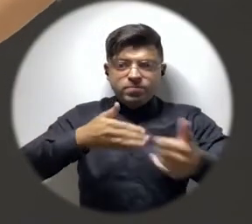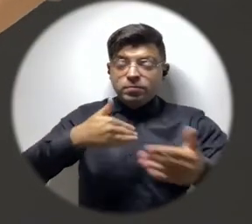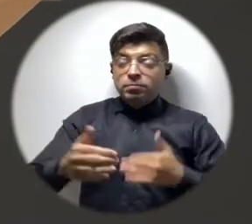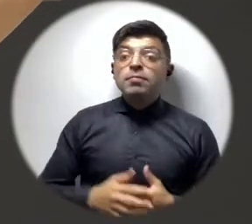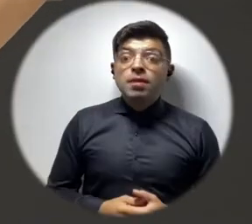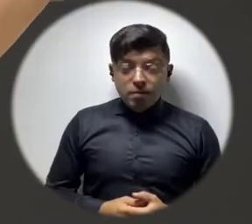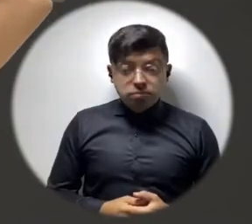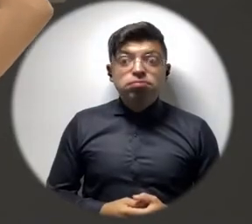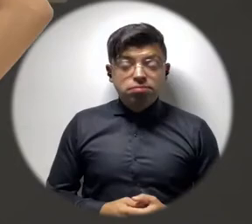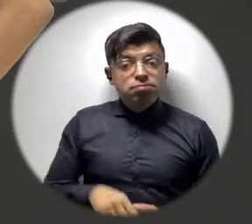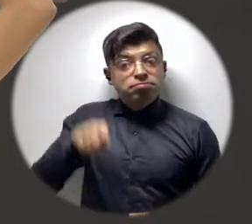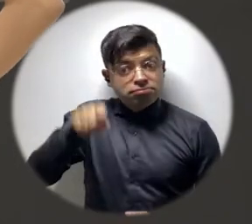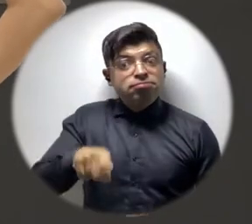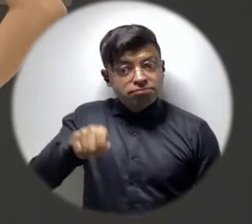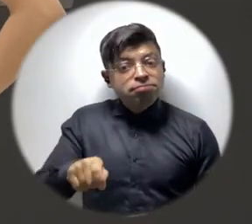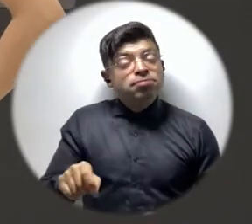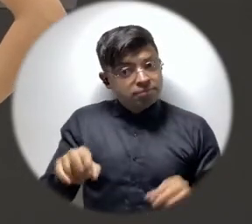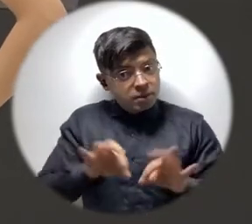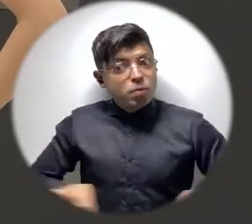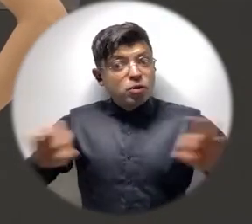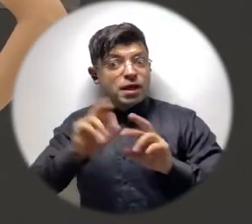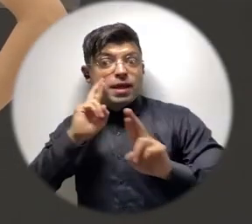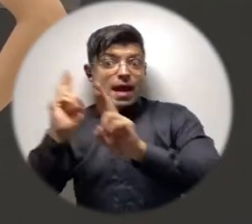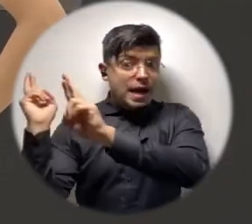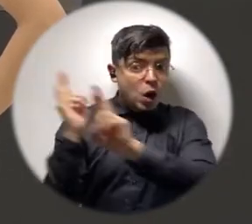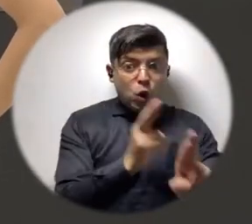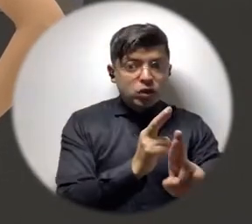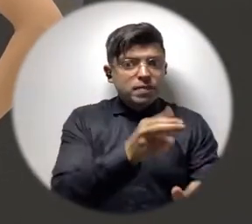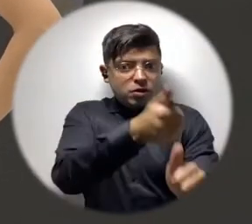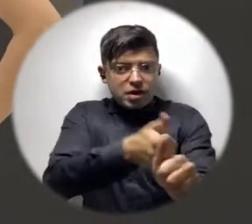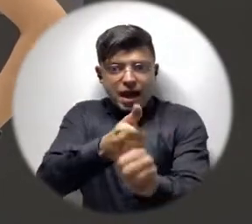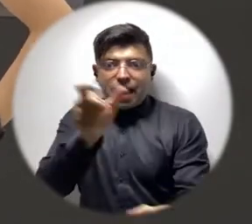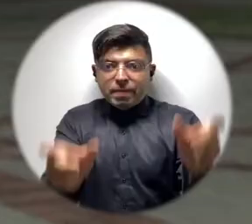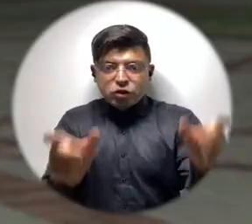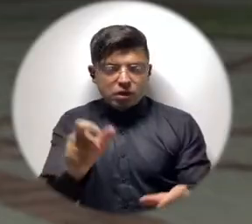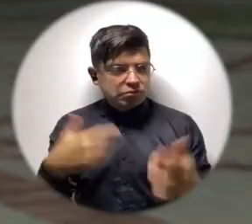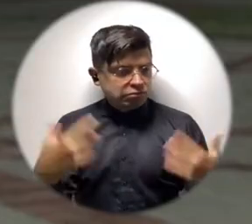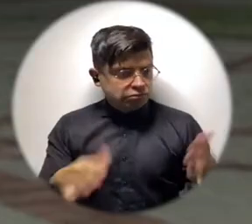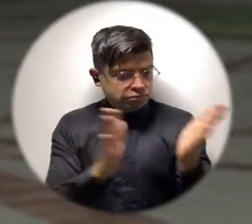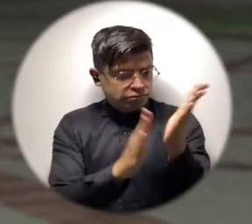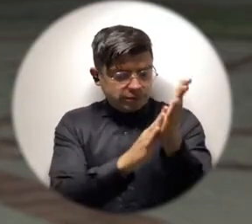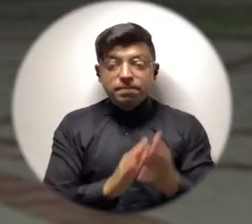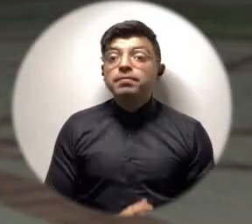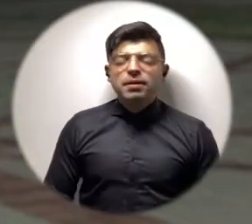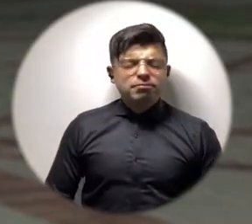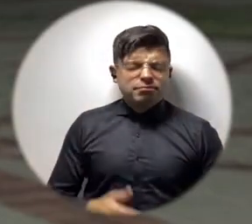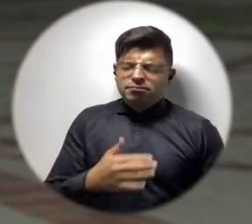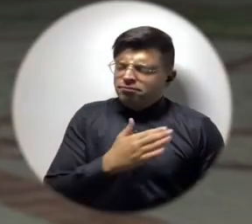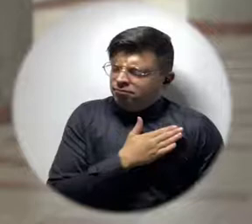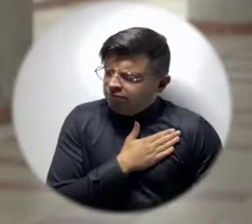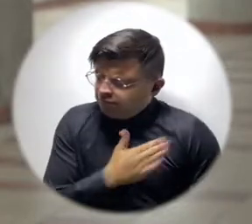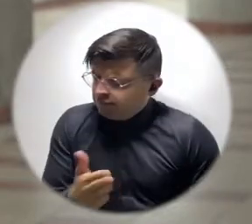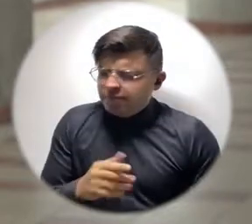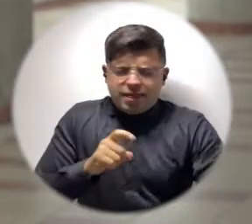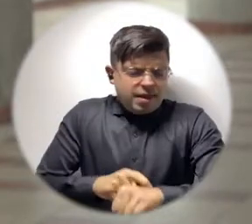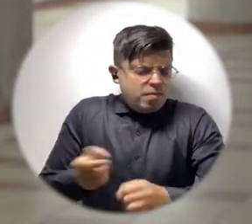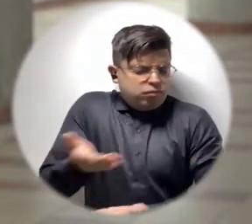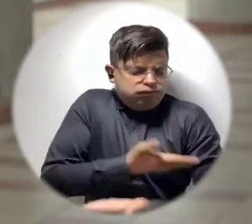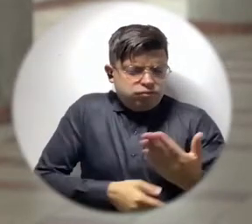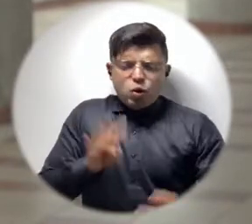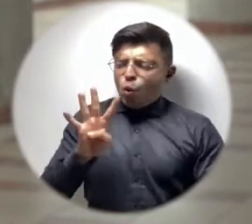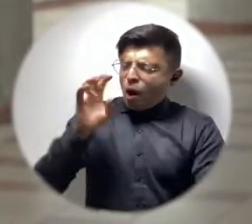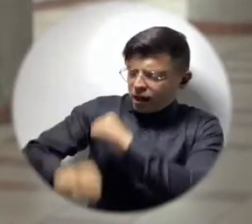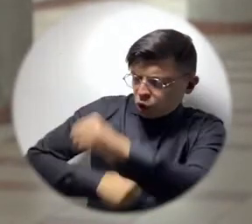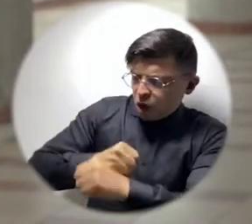importando las circunstancias. Necesariamente debemos hacerle un reconocimiento a cada uno de ellos. Fue un gusto para mí